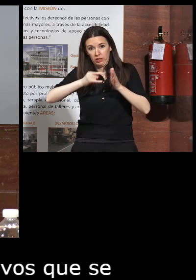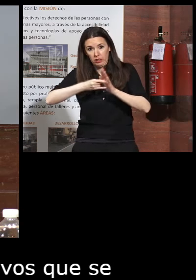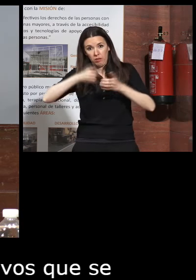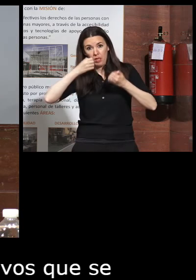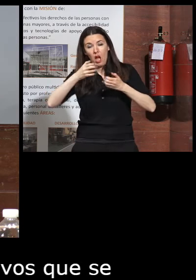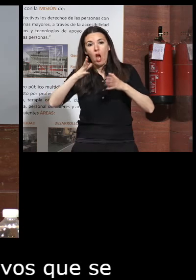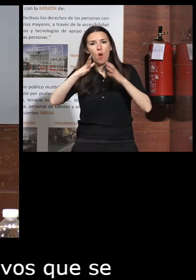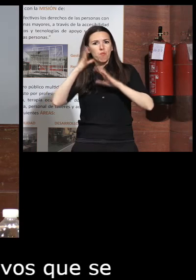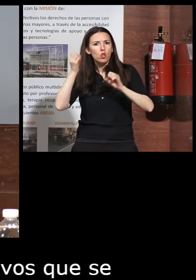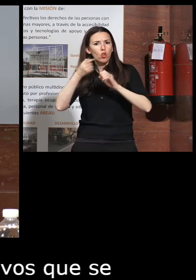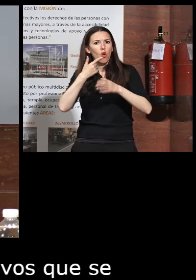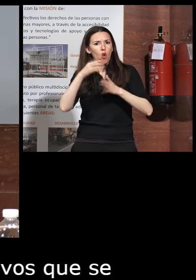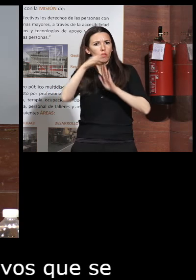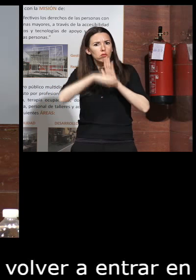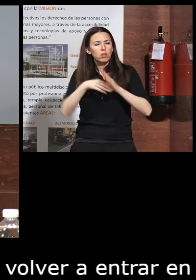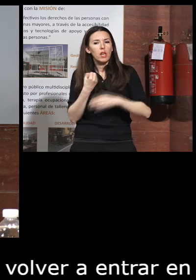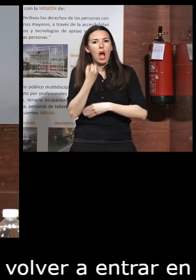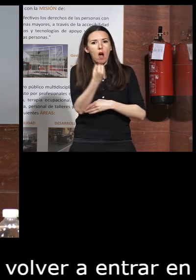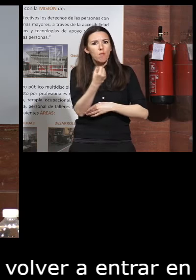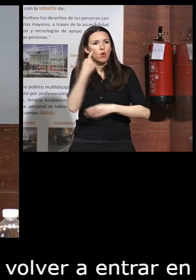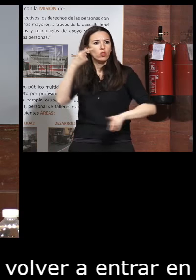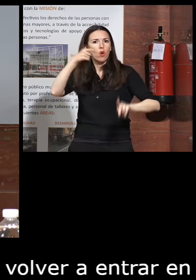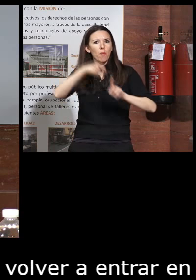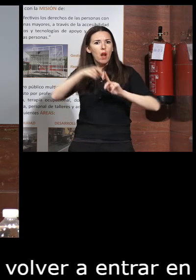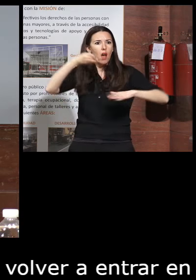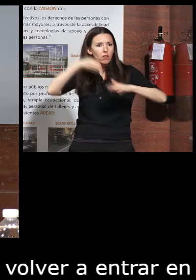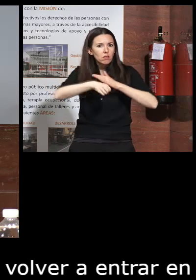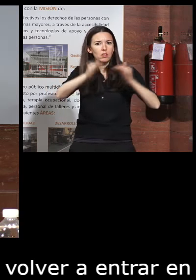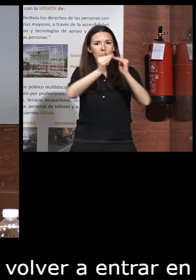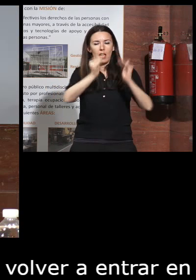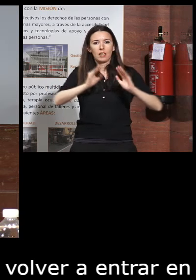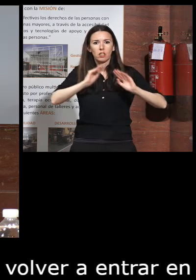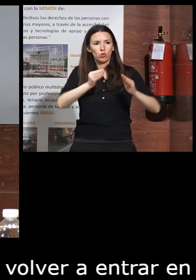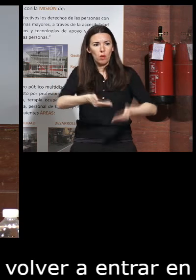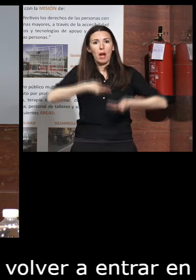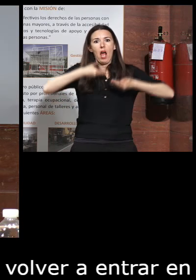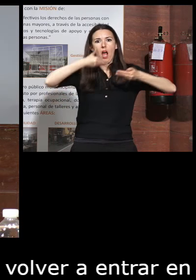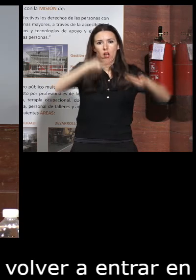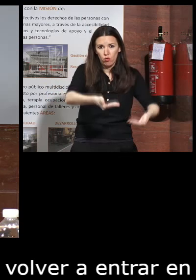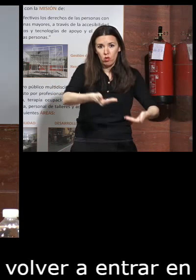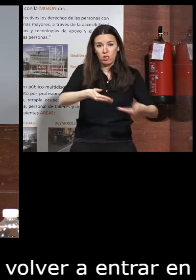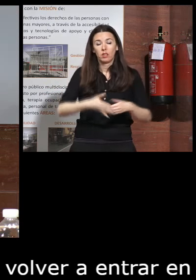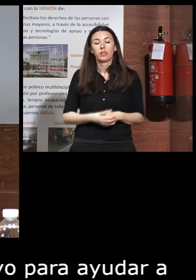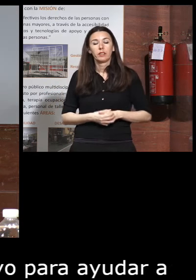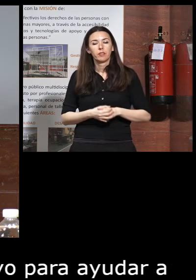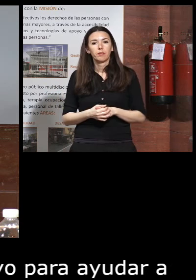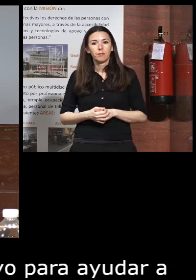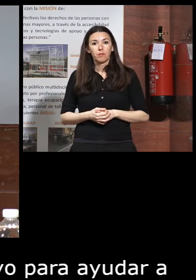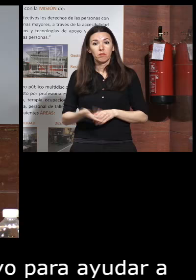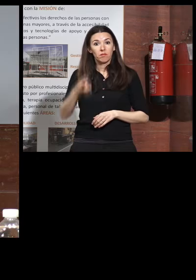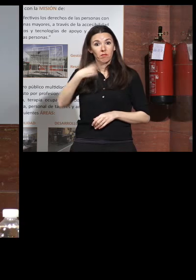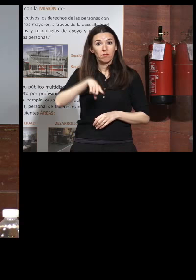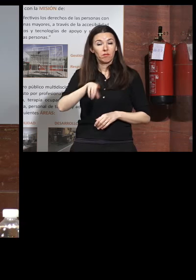protocolos de apoyo para ayudar a estas personas en sus domicilios entonces cuando nos les